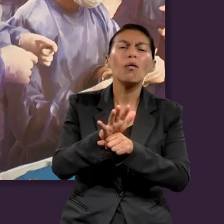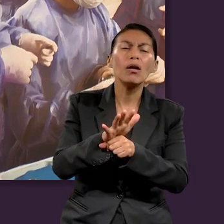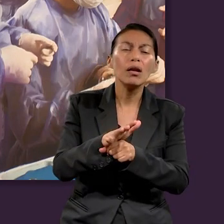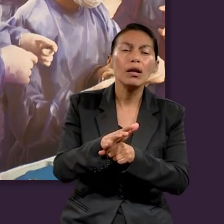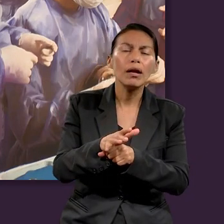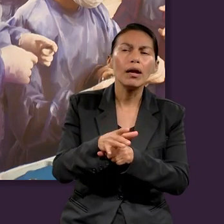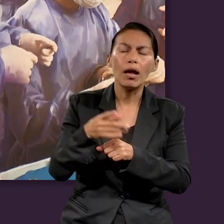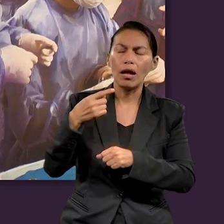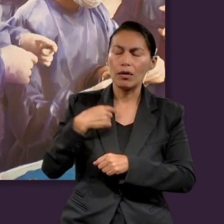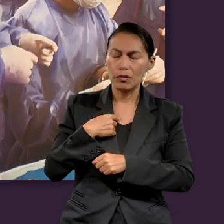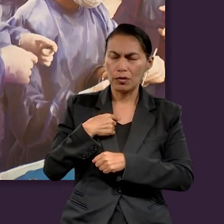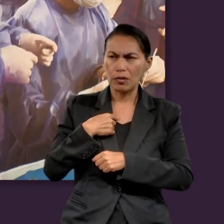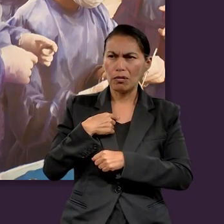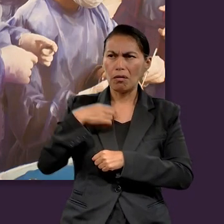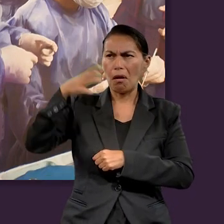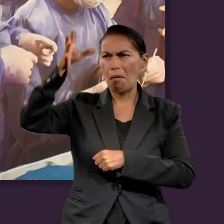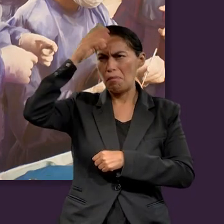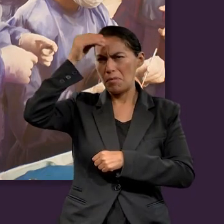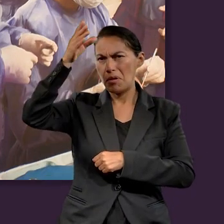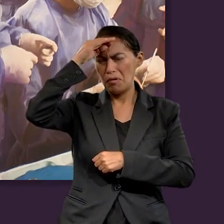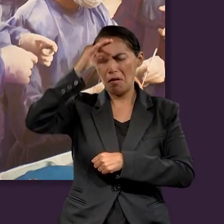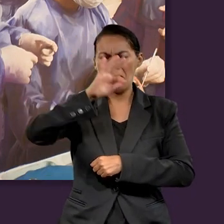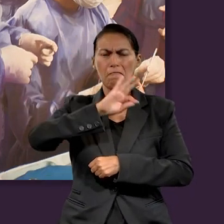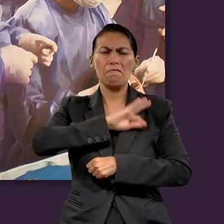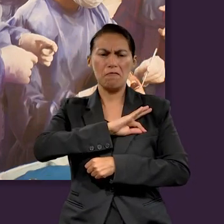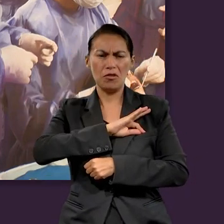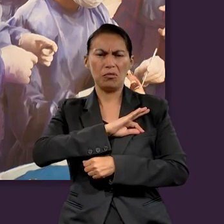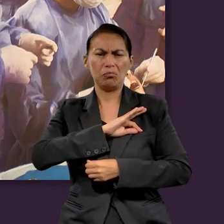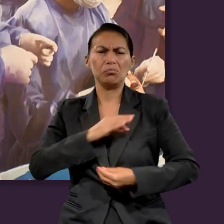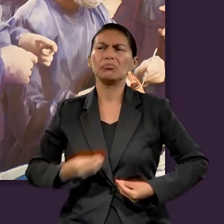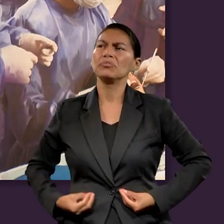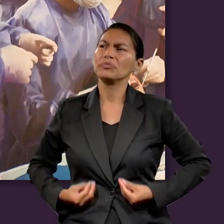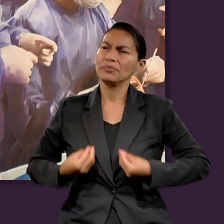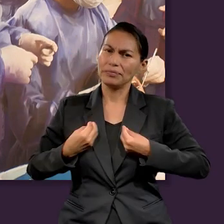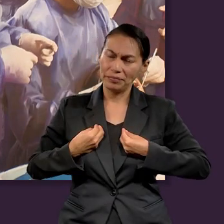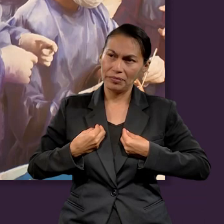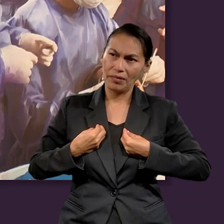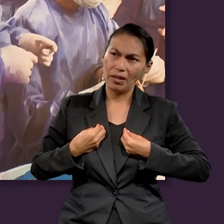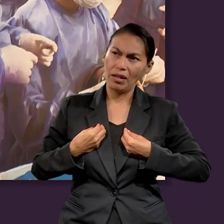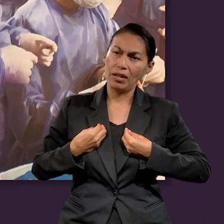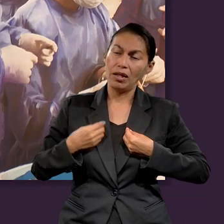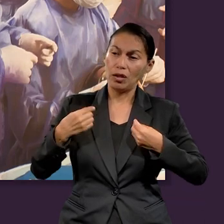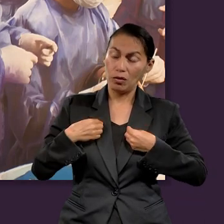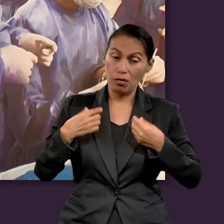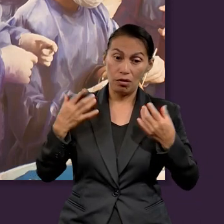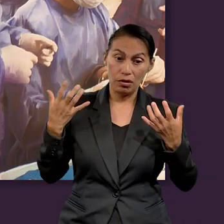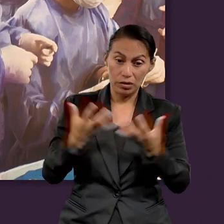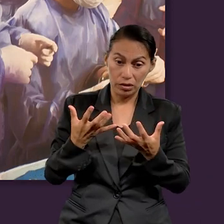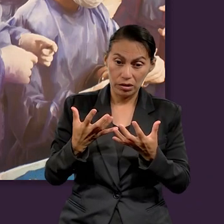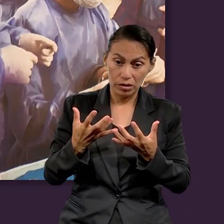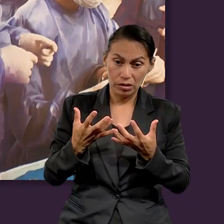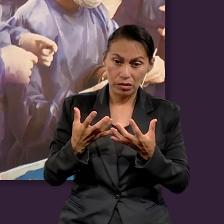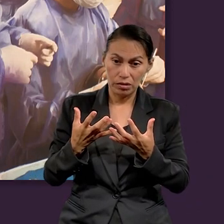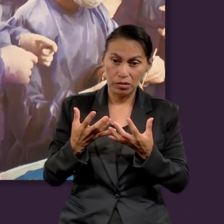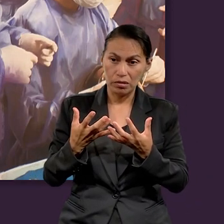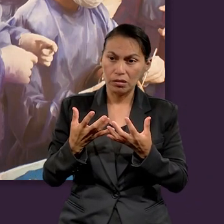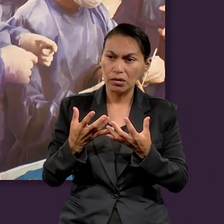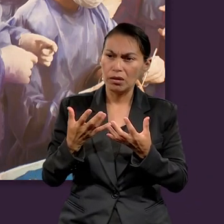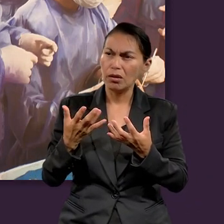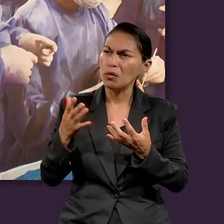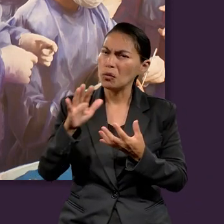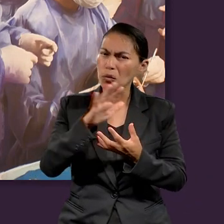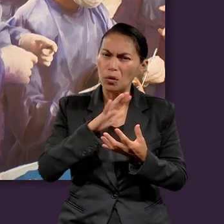enseñanza con la que me quedo es aprender a vivir con fe, esta última parte de poder hacer y